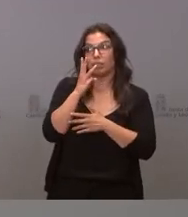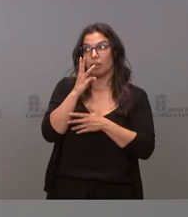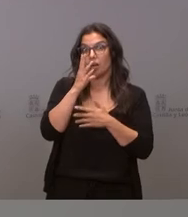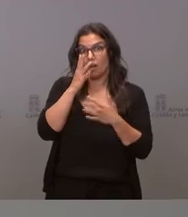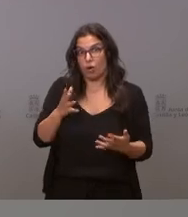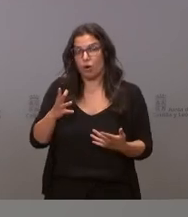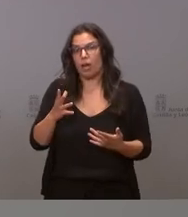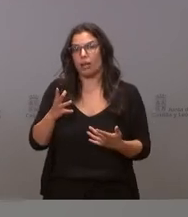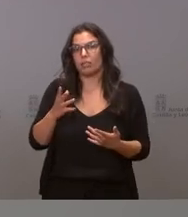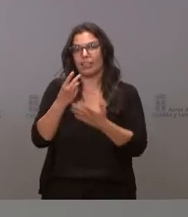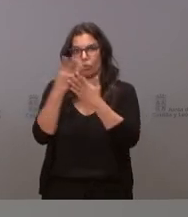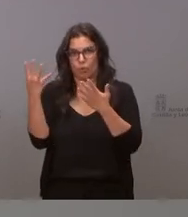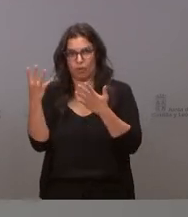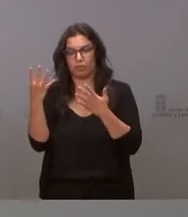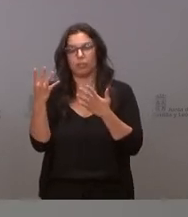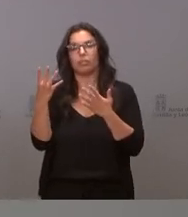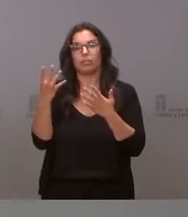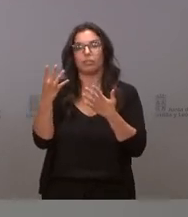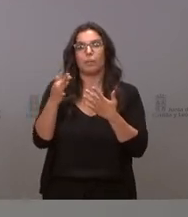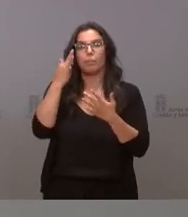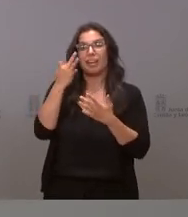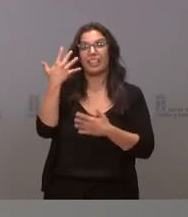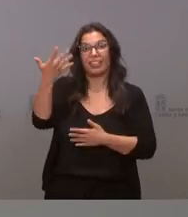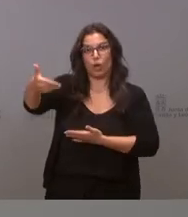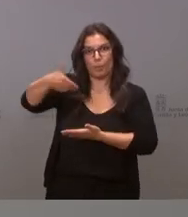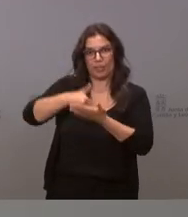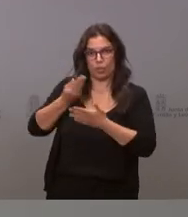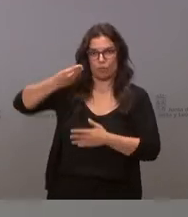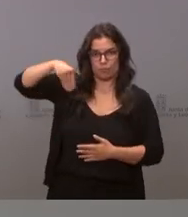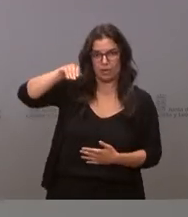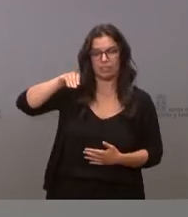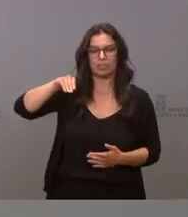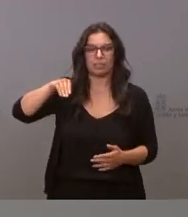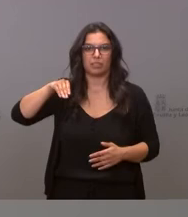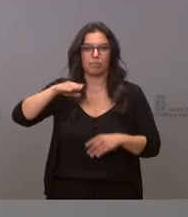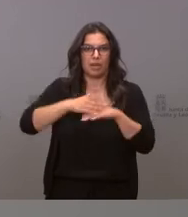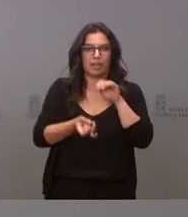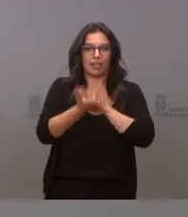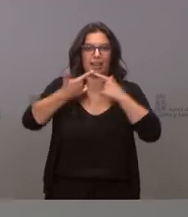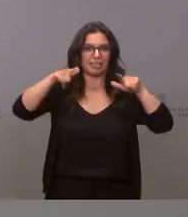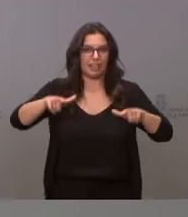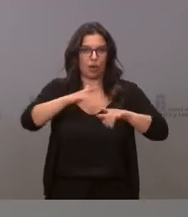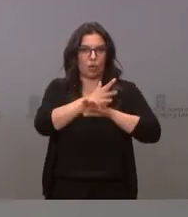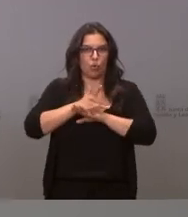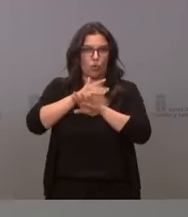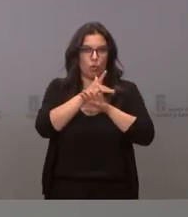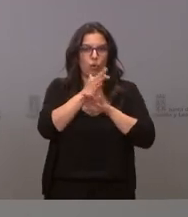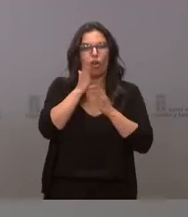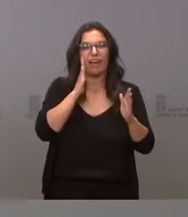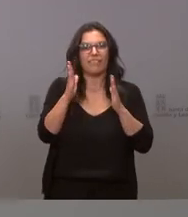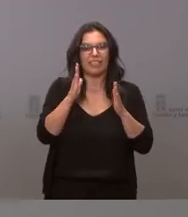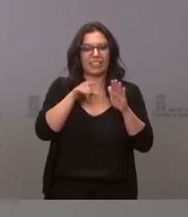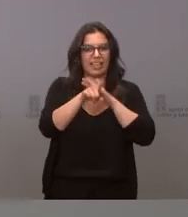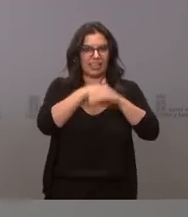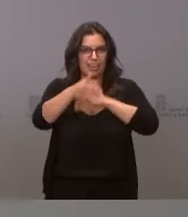actual y ahora mismo con otros cinco expedientes de solitud de instalación de salones que están ahora mismo en fase de